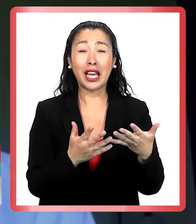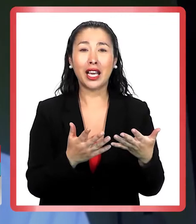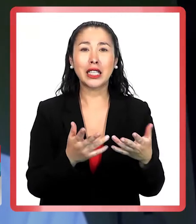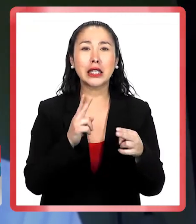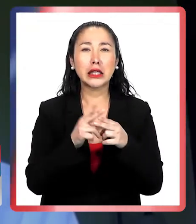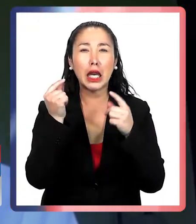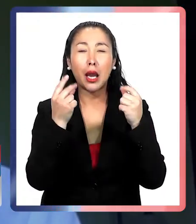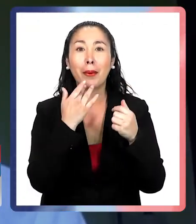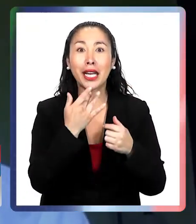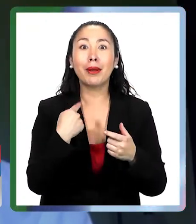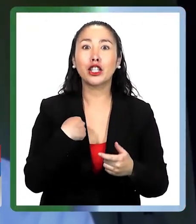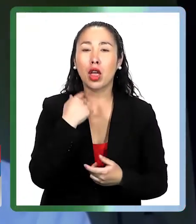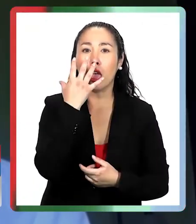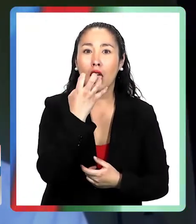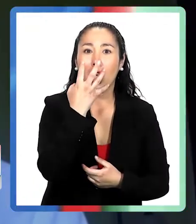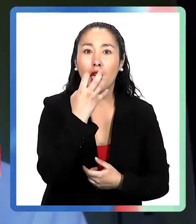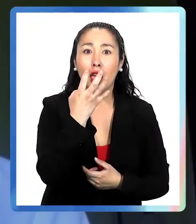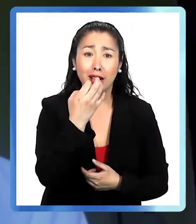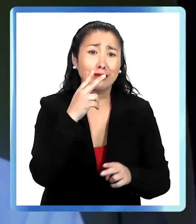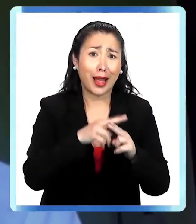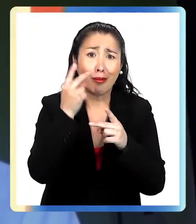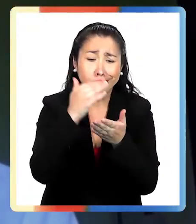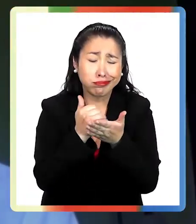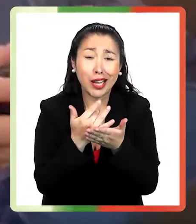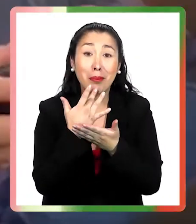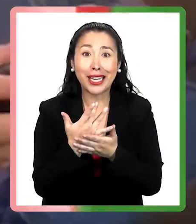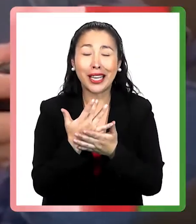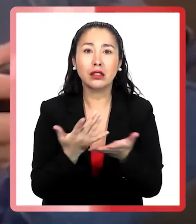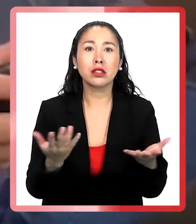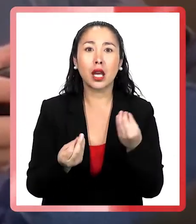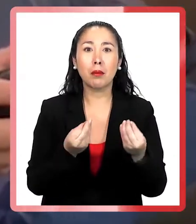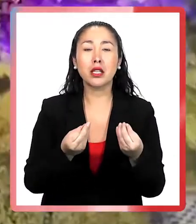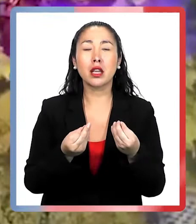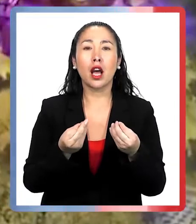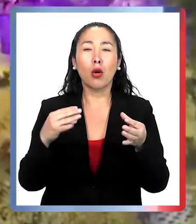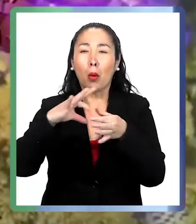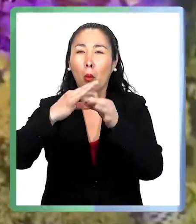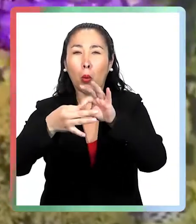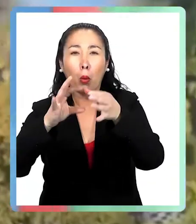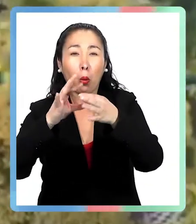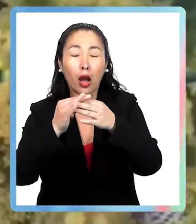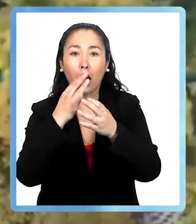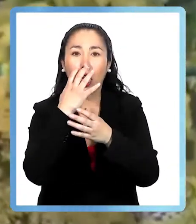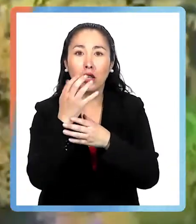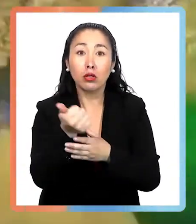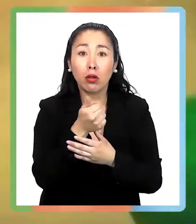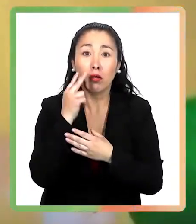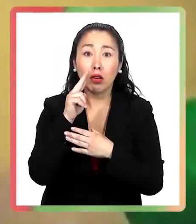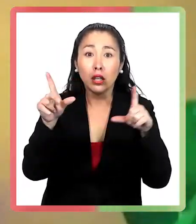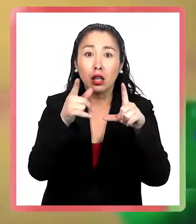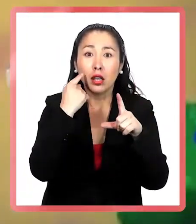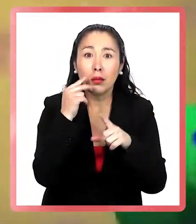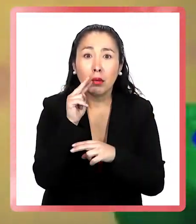maquiavélicamente para hacerte adicto. Para hacerte adicto, ¿sí? Se potencian los circuitos dopaminérgicos adictivos y las personas se